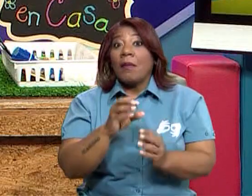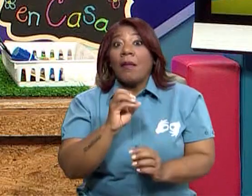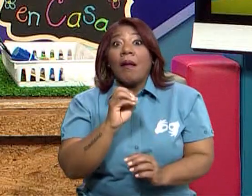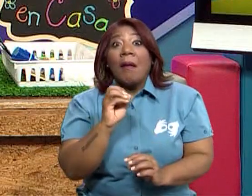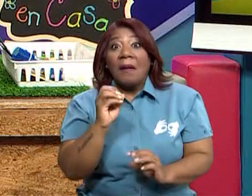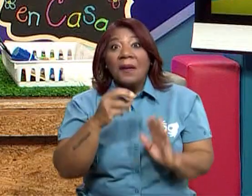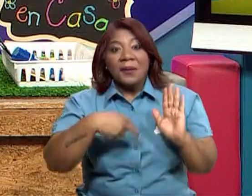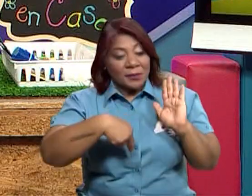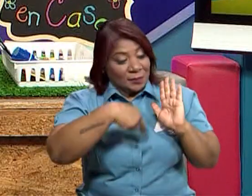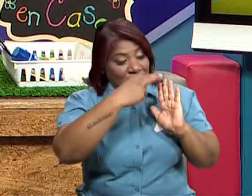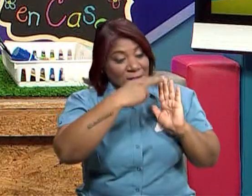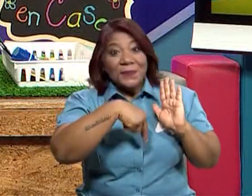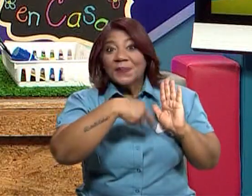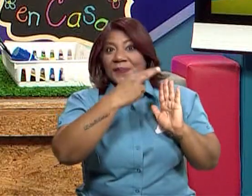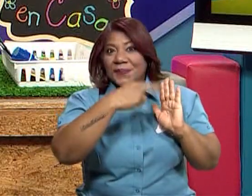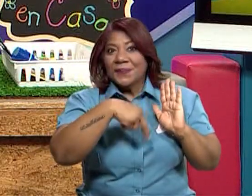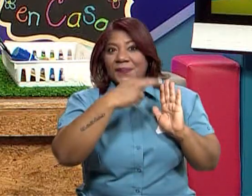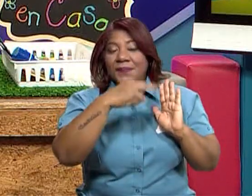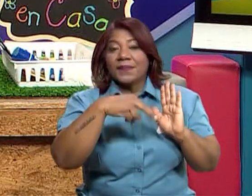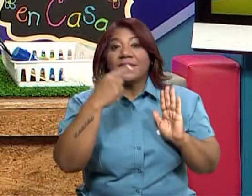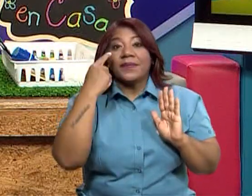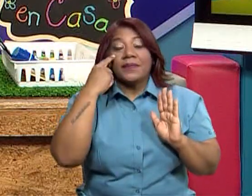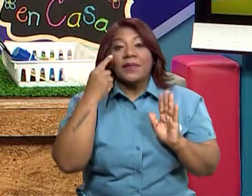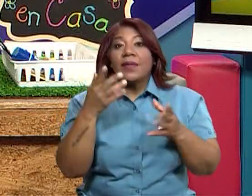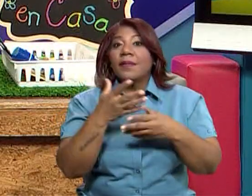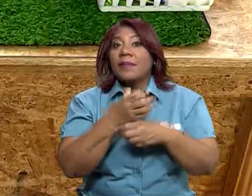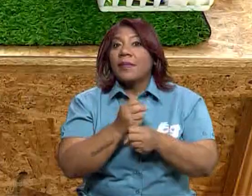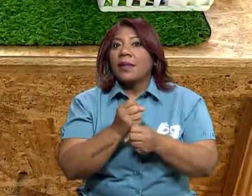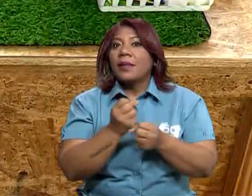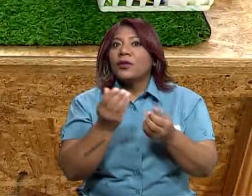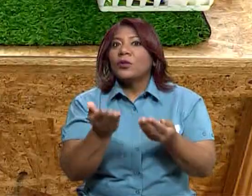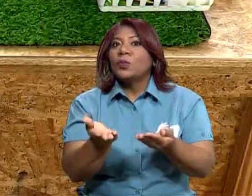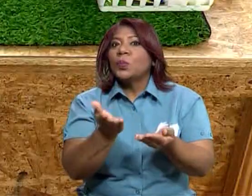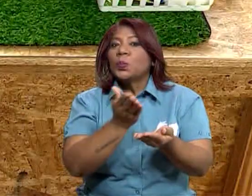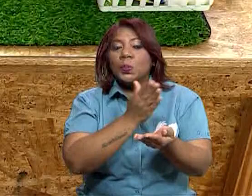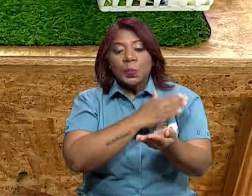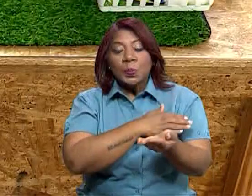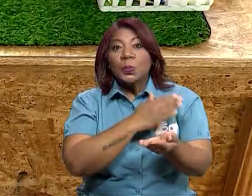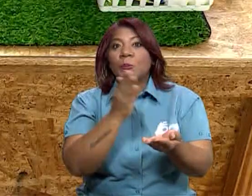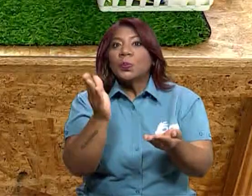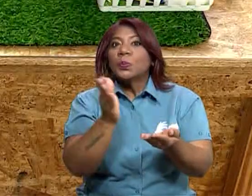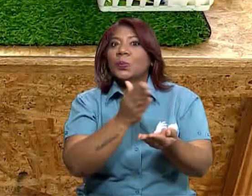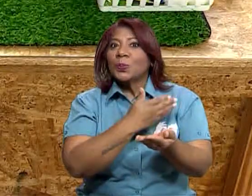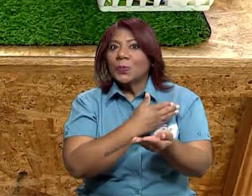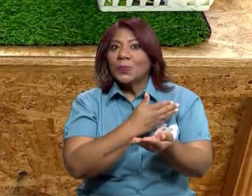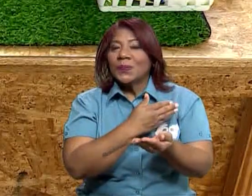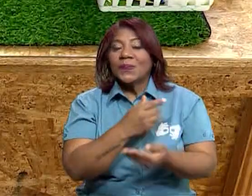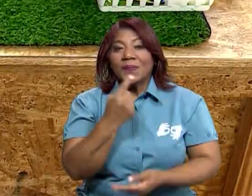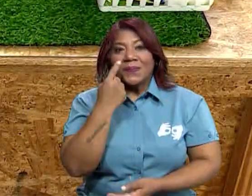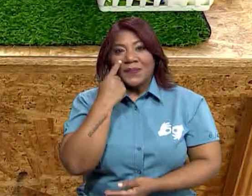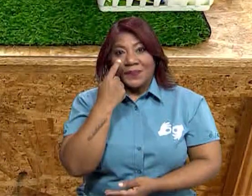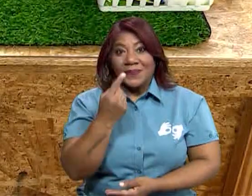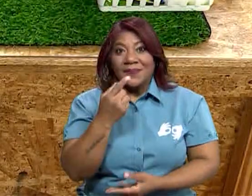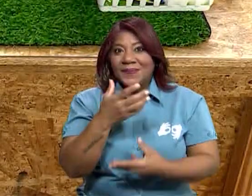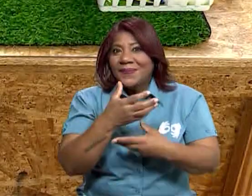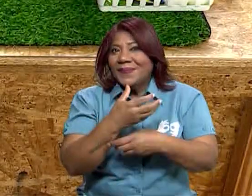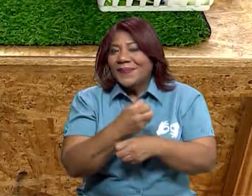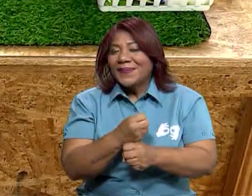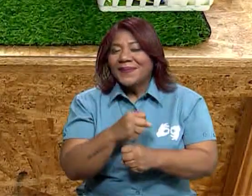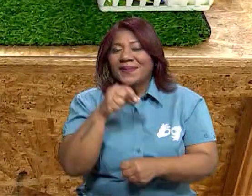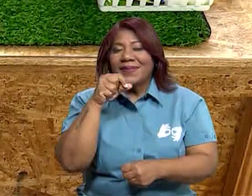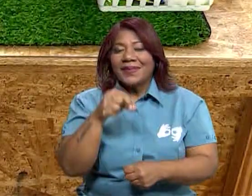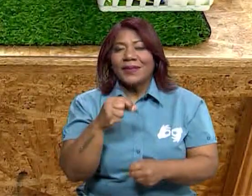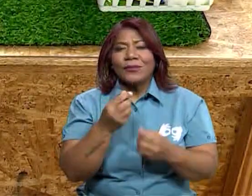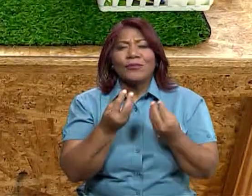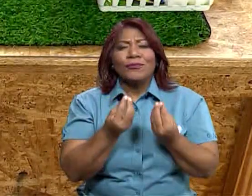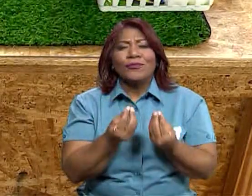Bien, este que está aquí es el lab book que vamos a realizar el día de hoy. Ok, si te das cuenta tiene colores, papel